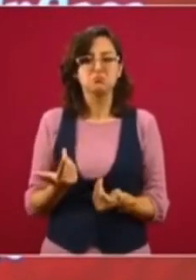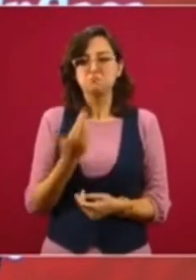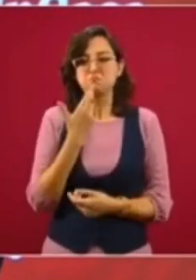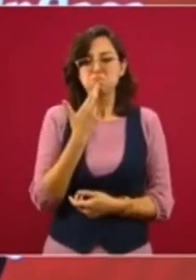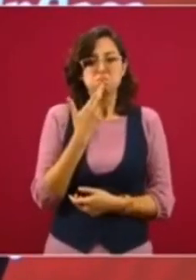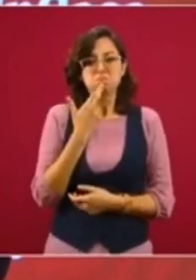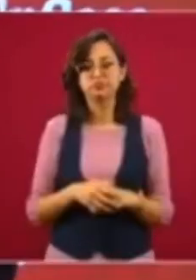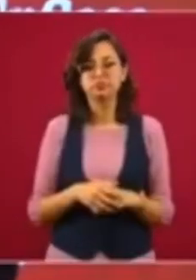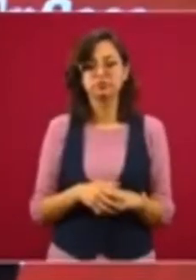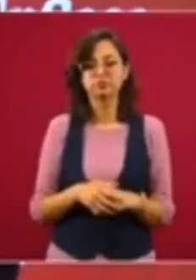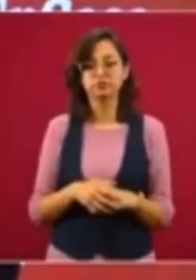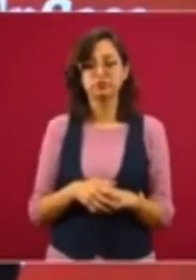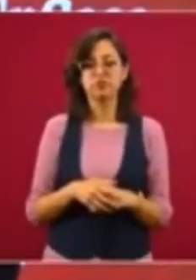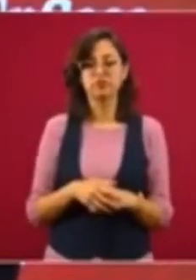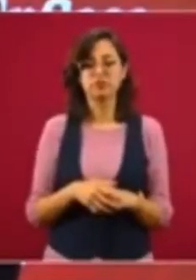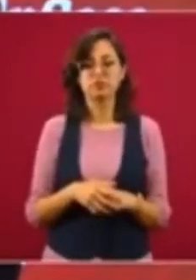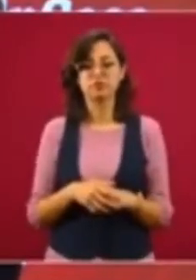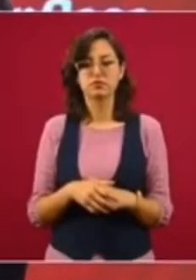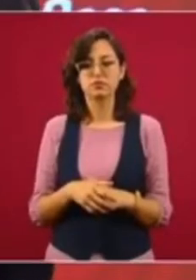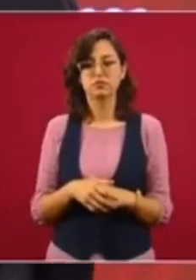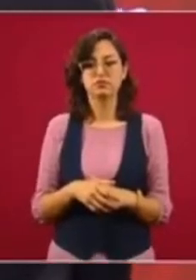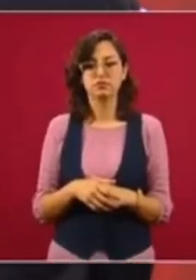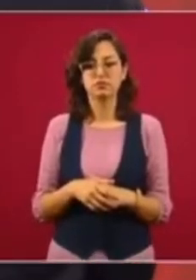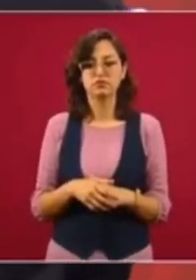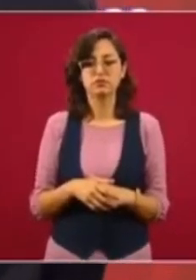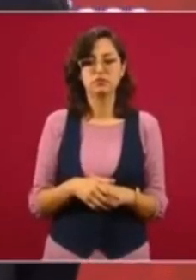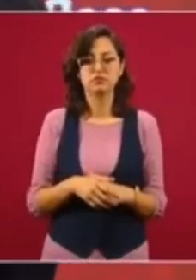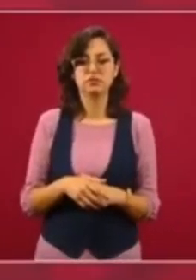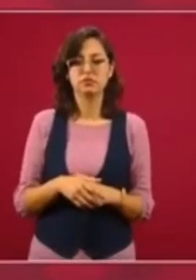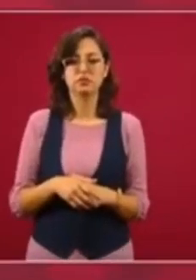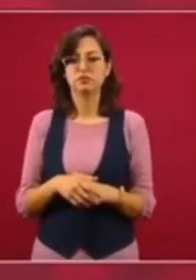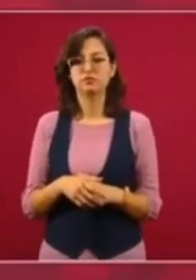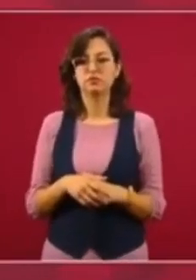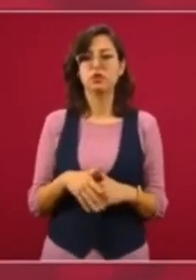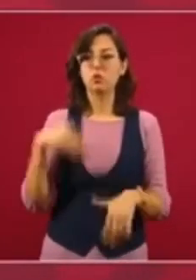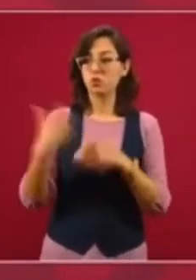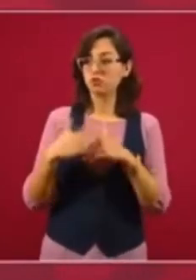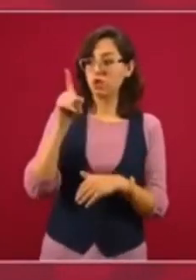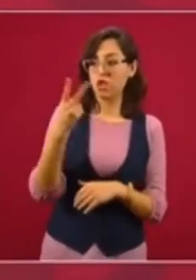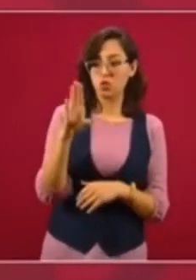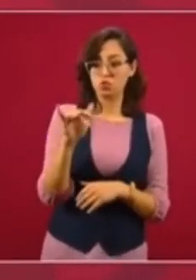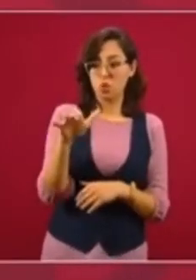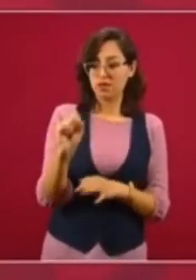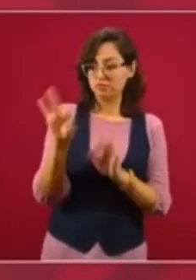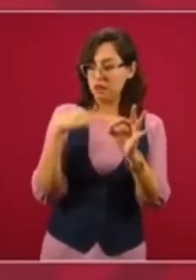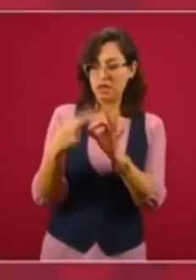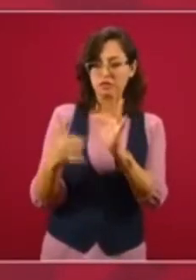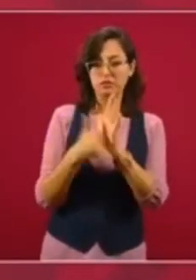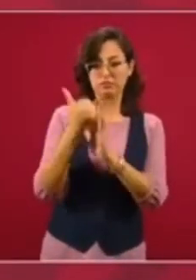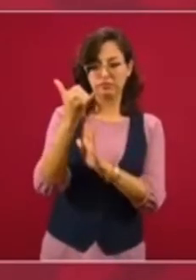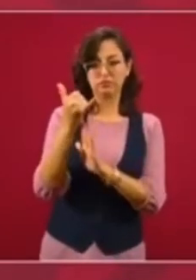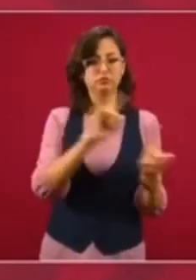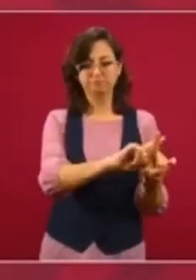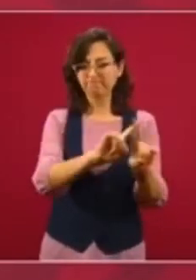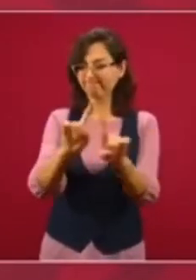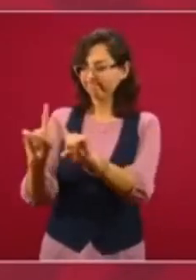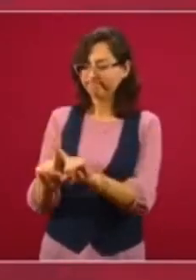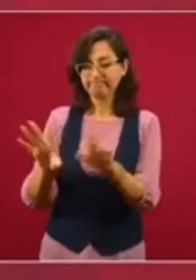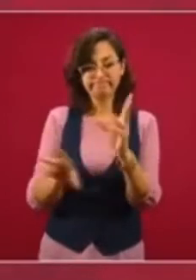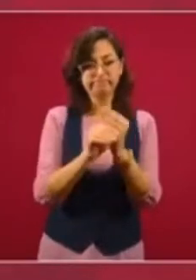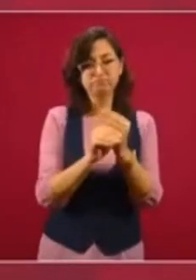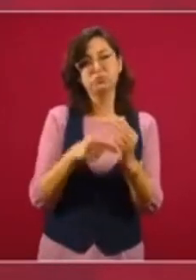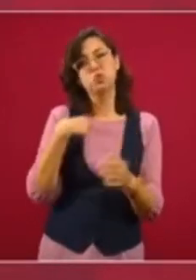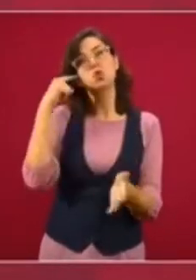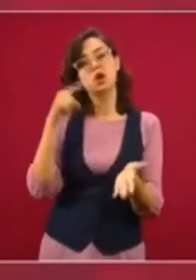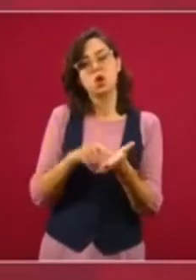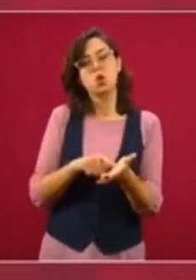tiempo, cuando tengamos terminada la refinería de Dos Bocas y otras opciones, pero